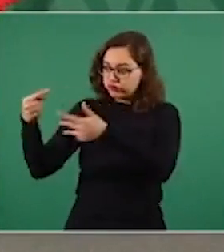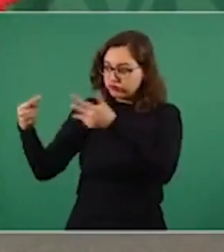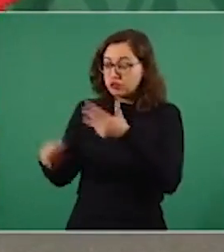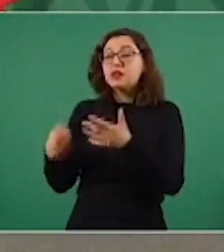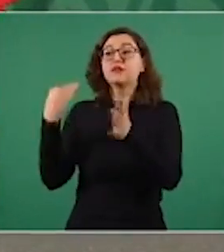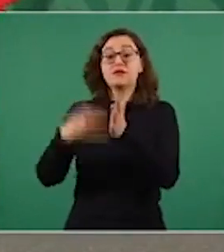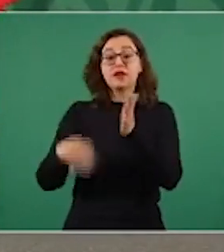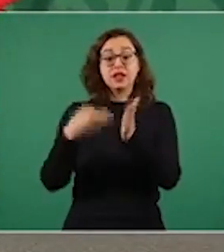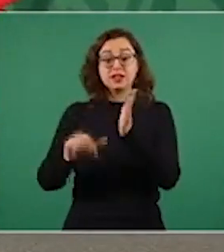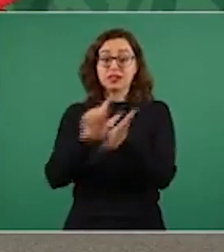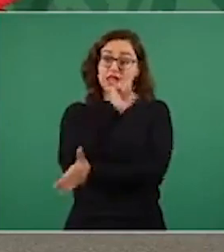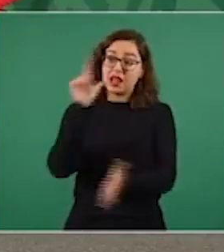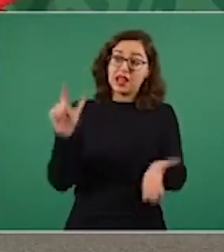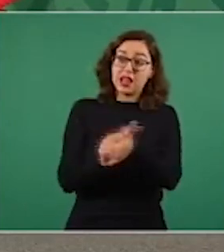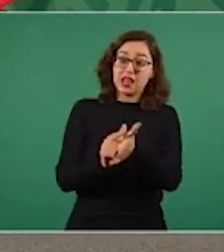reglamentaria no aplica